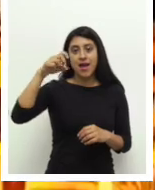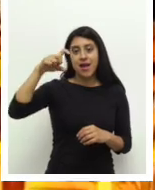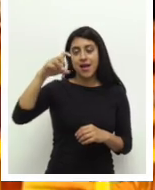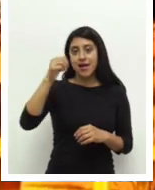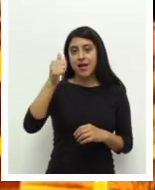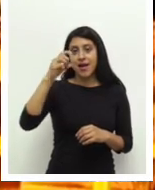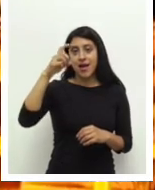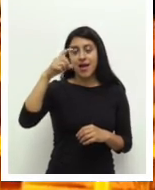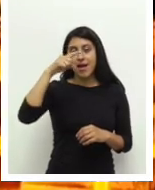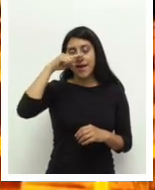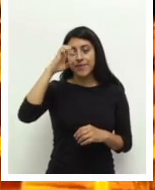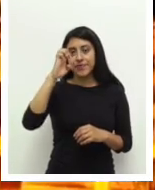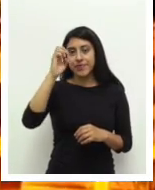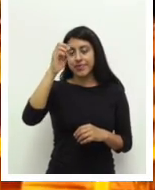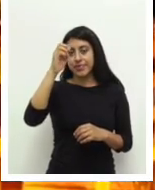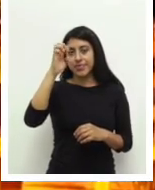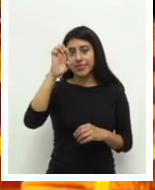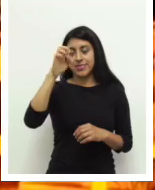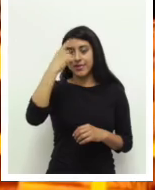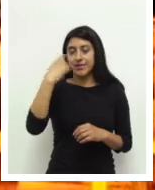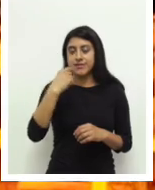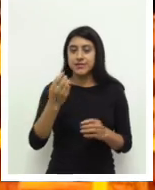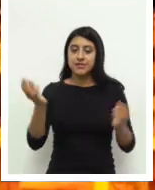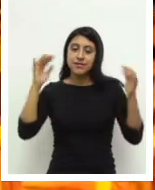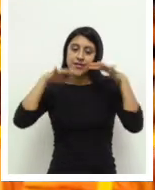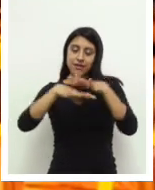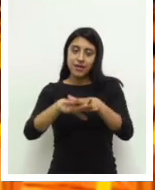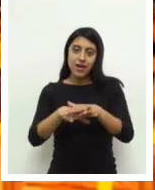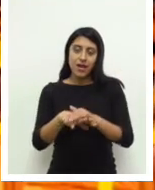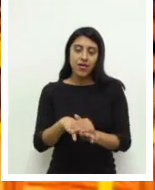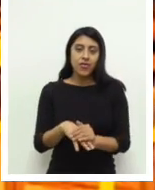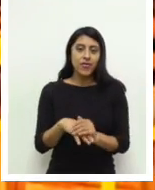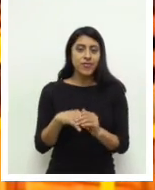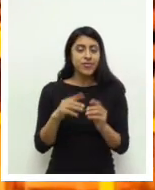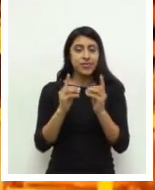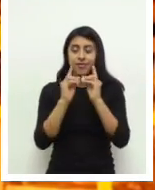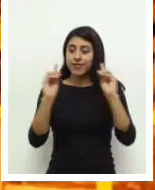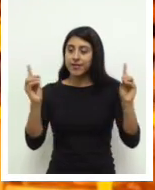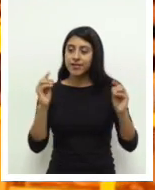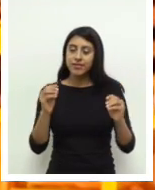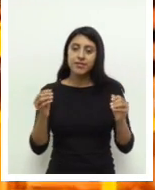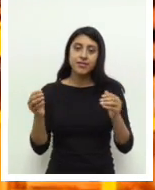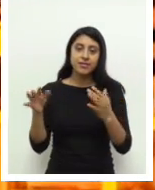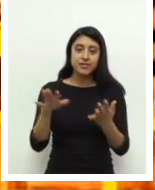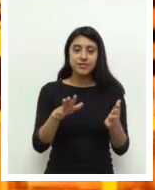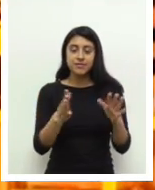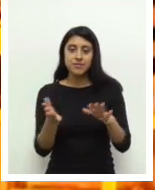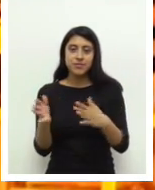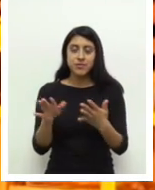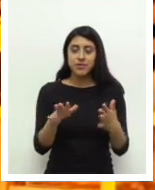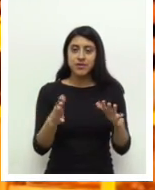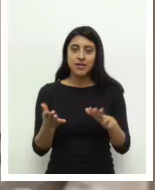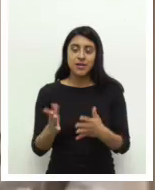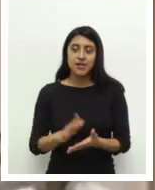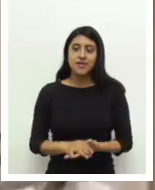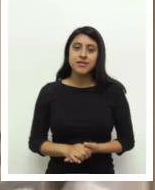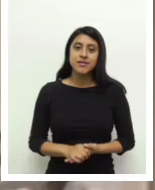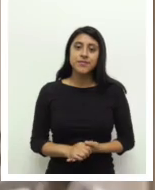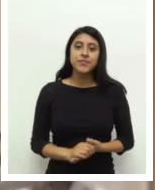distintos ritmos como ska, rock, reggae y otros para deleitar a sus seguidores con música y letras distintas.